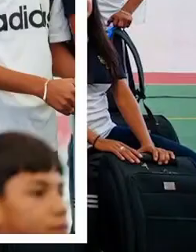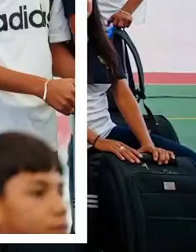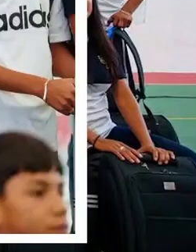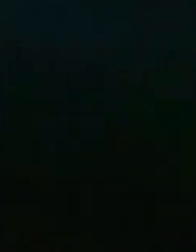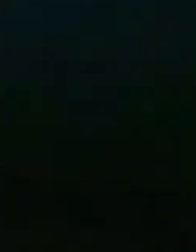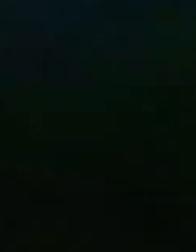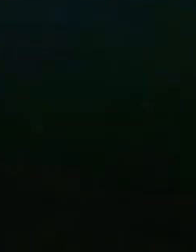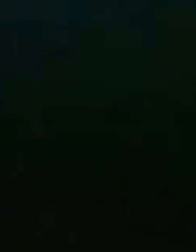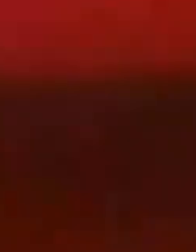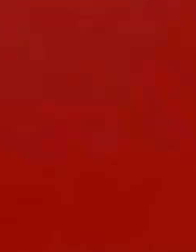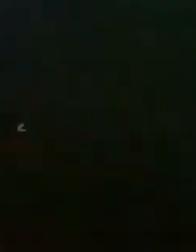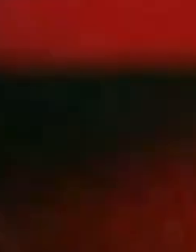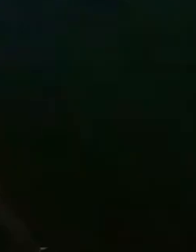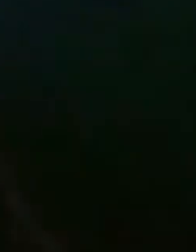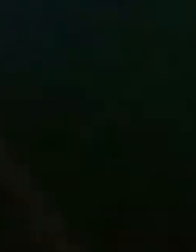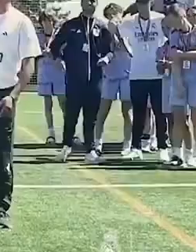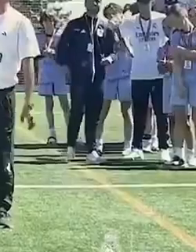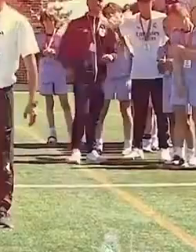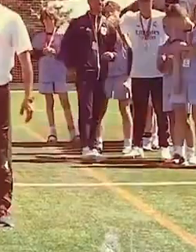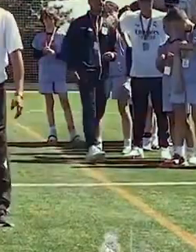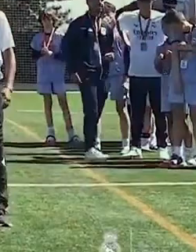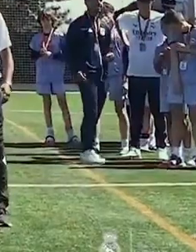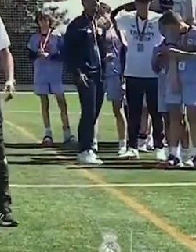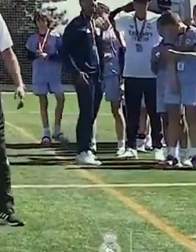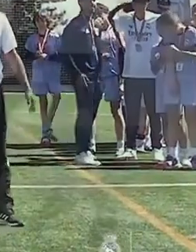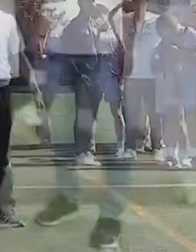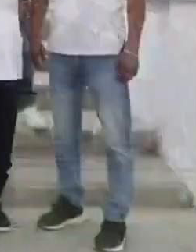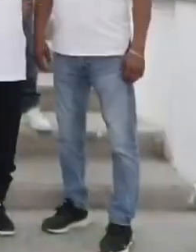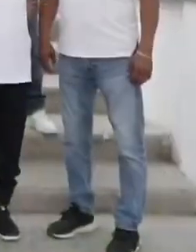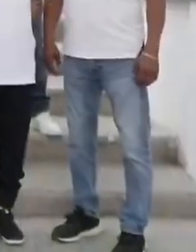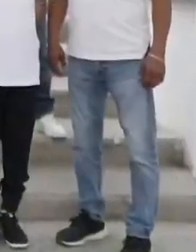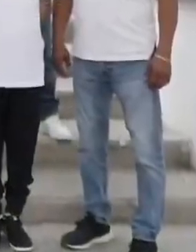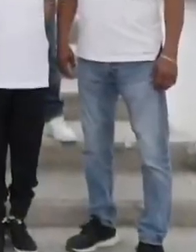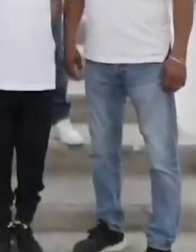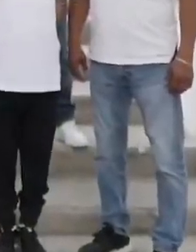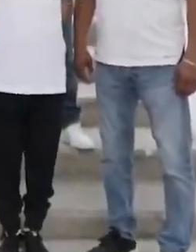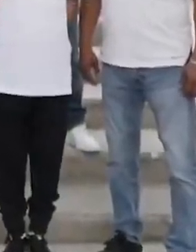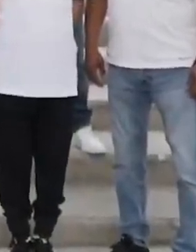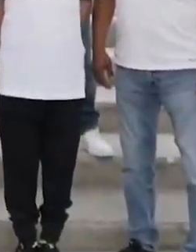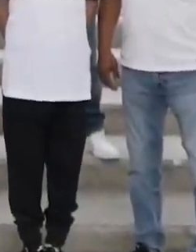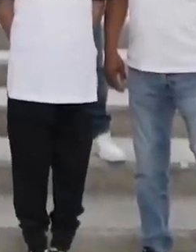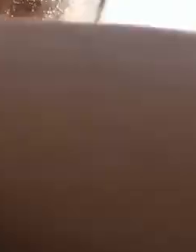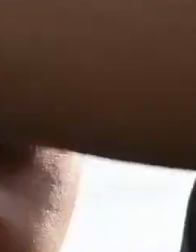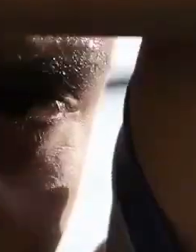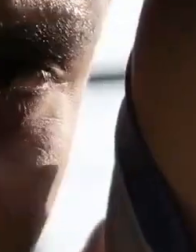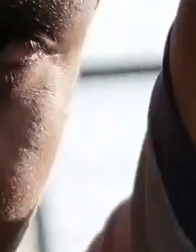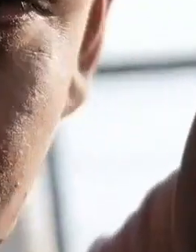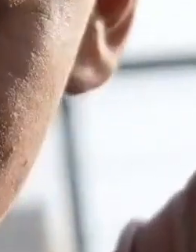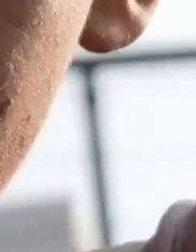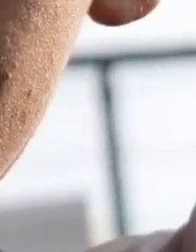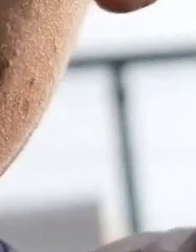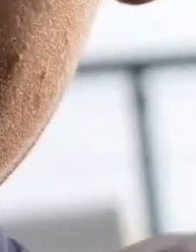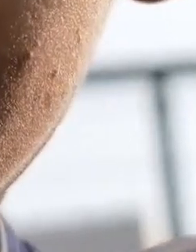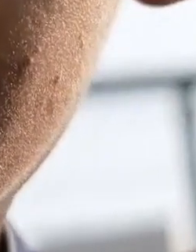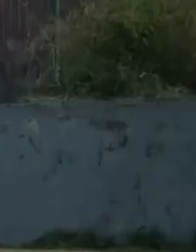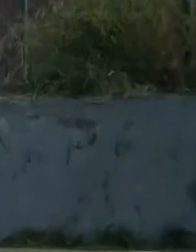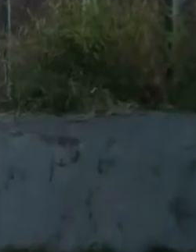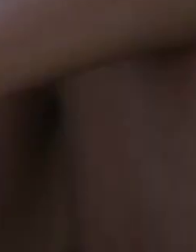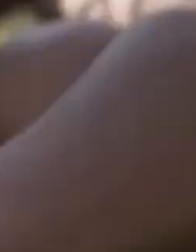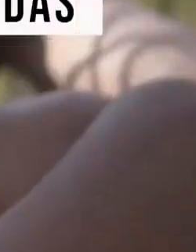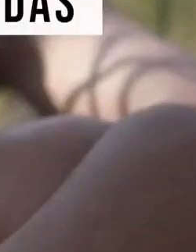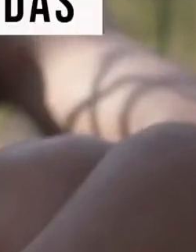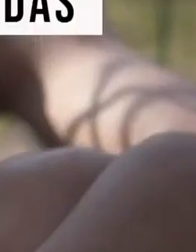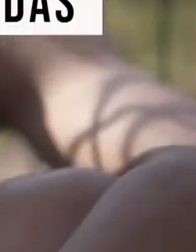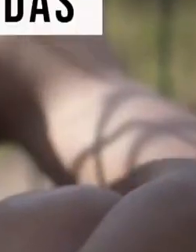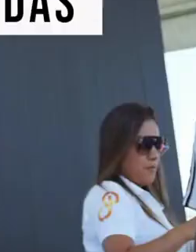avión, jamás se imaginaron que serían campeones del mundo. Hoy, a sus 14 años y siendo hijos de familias humildes,